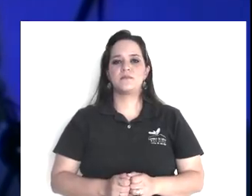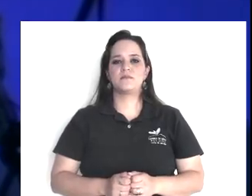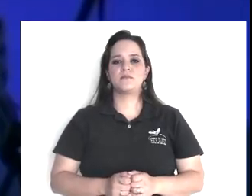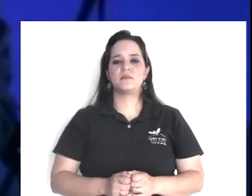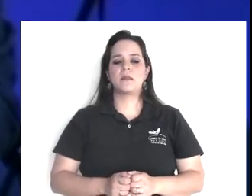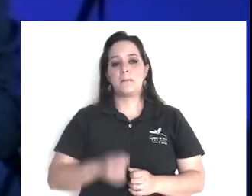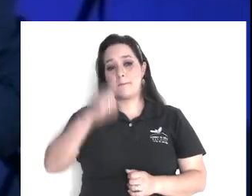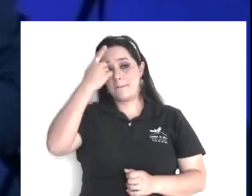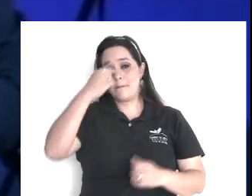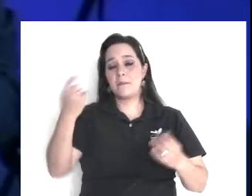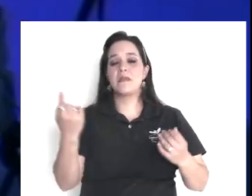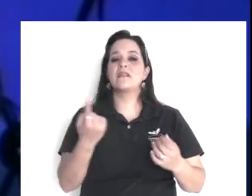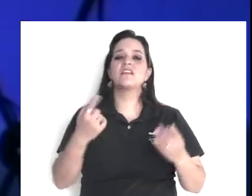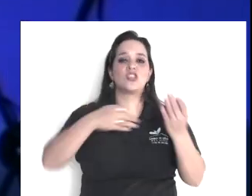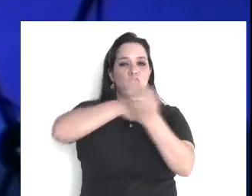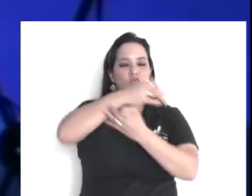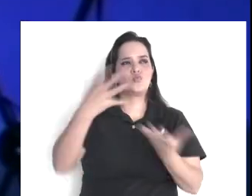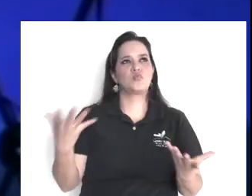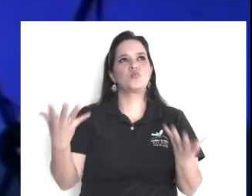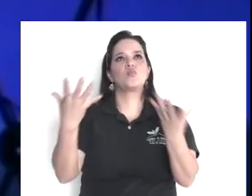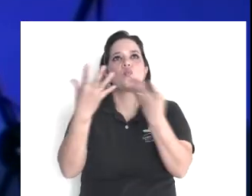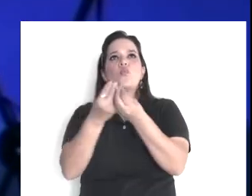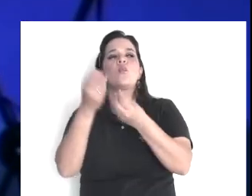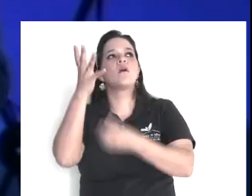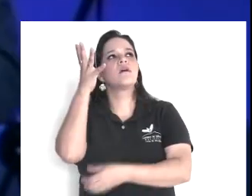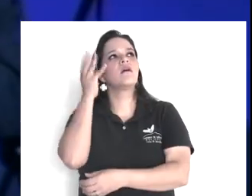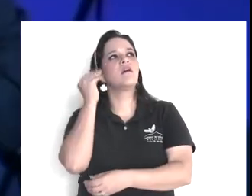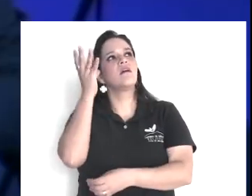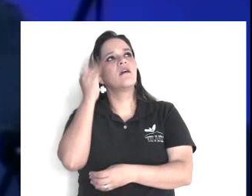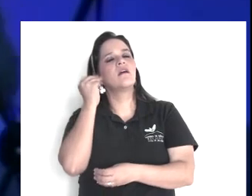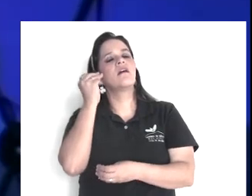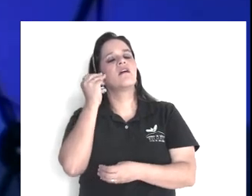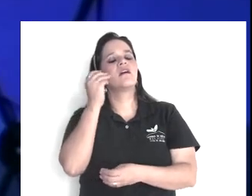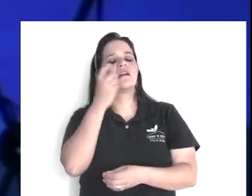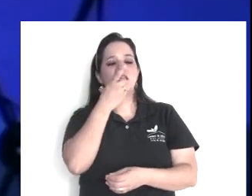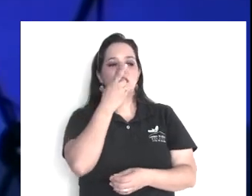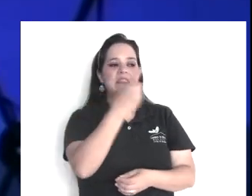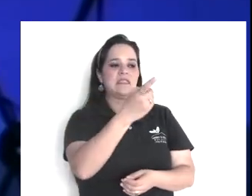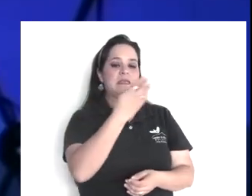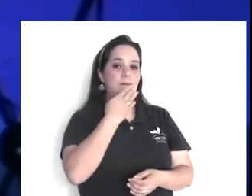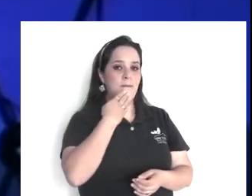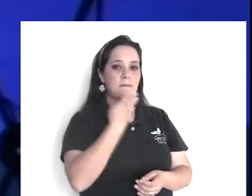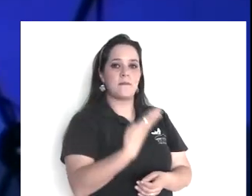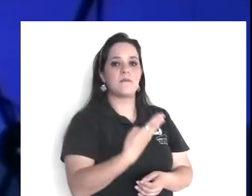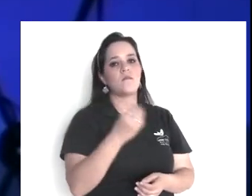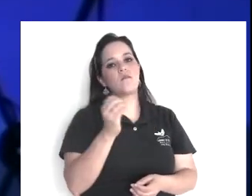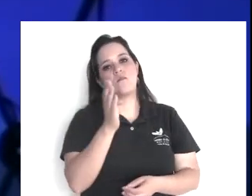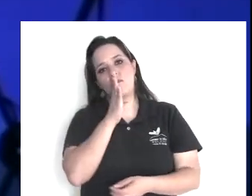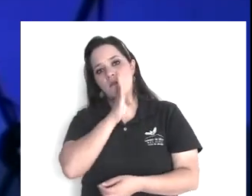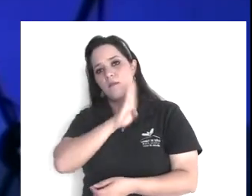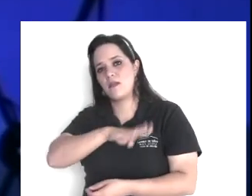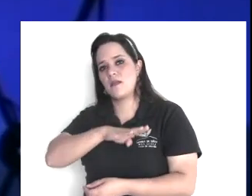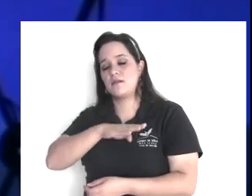los jueces, hubieran aquellos días, versículo 18, y los jueces, fíjate, los jueces,